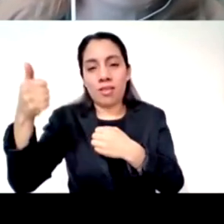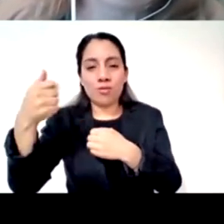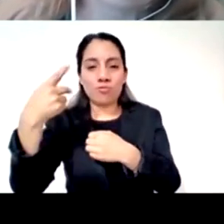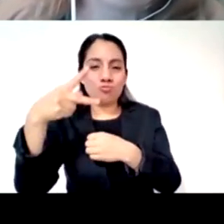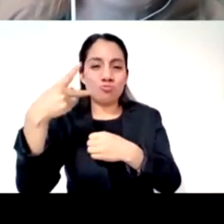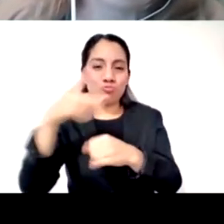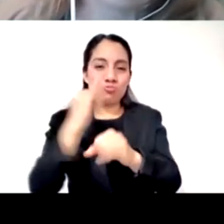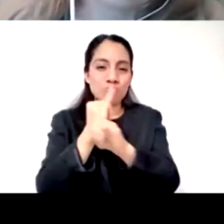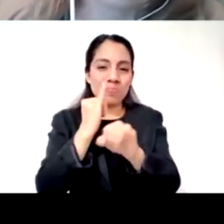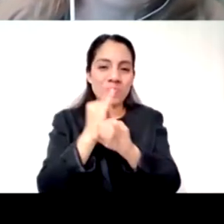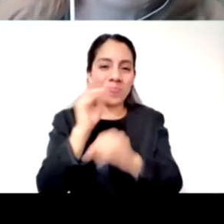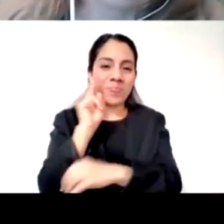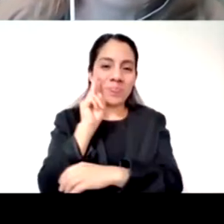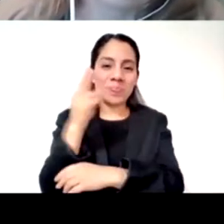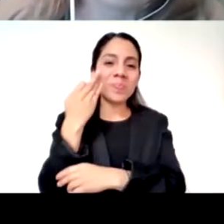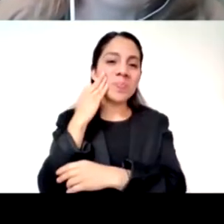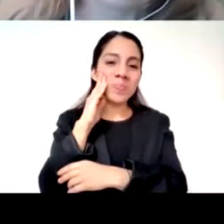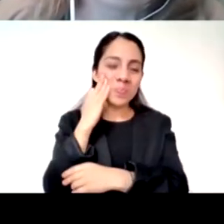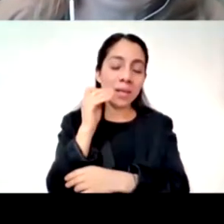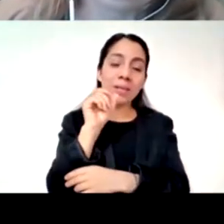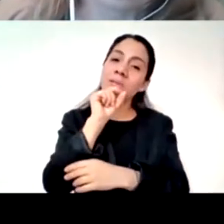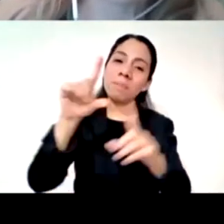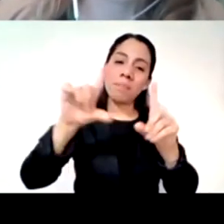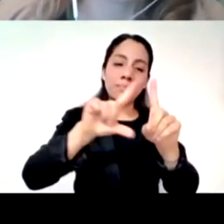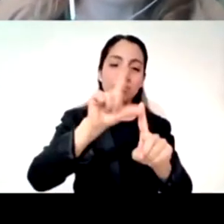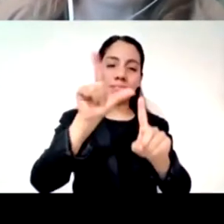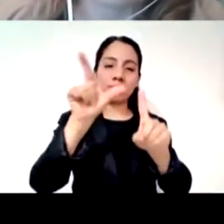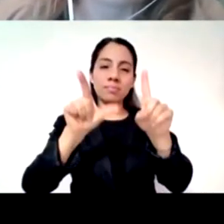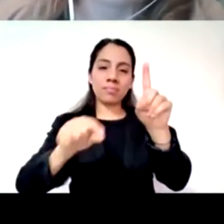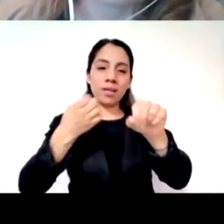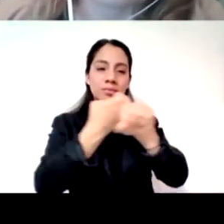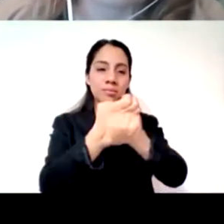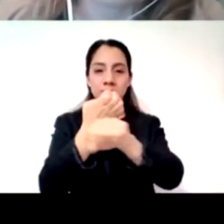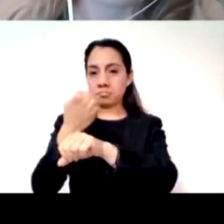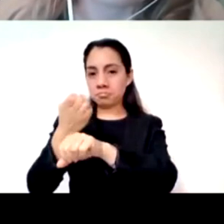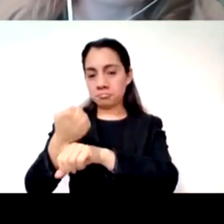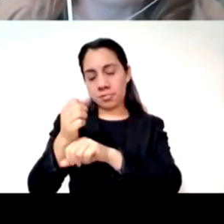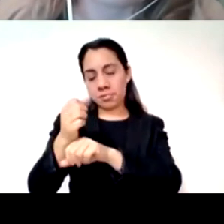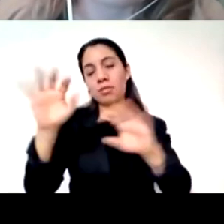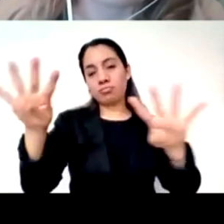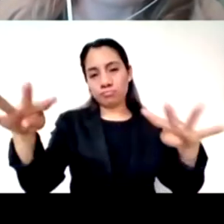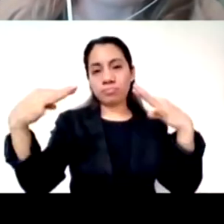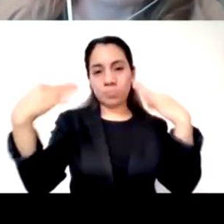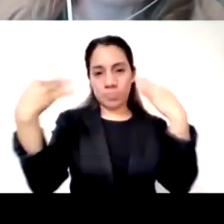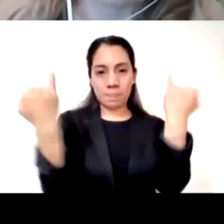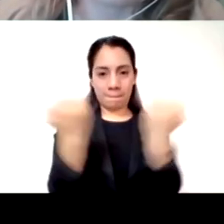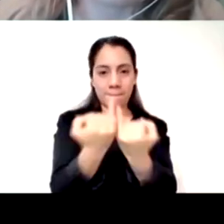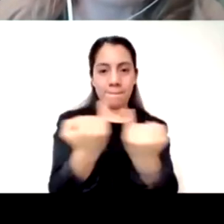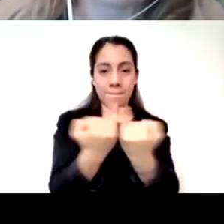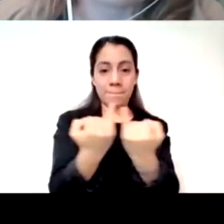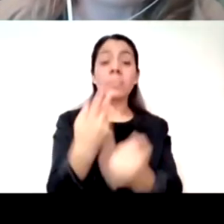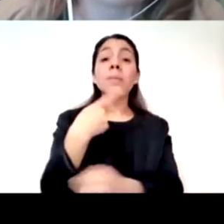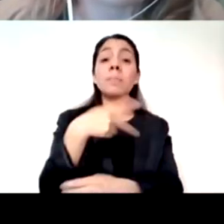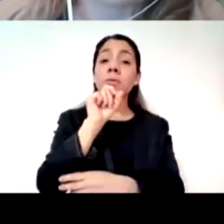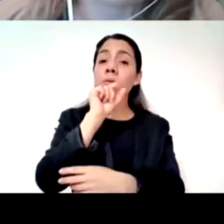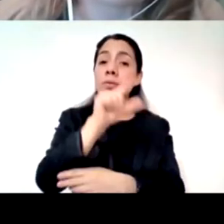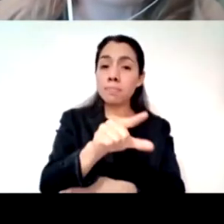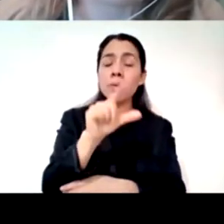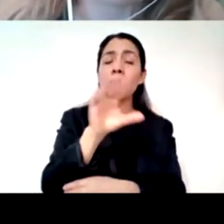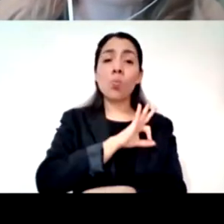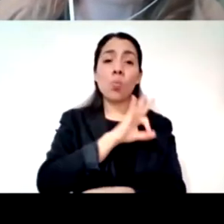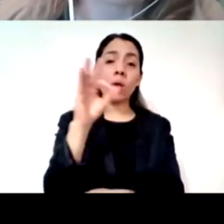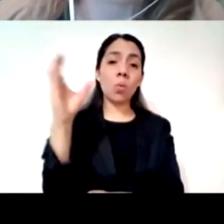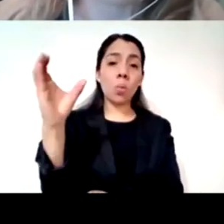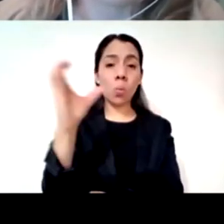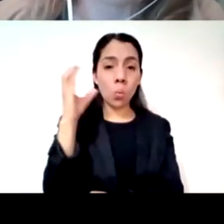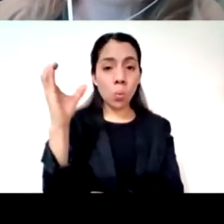en casi todos los estados de la república mexicana pero también afortunadamente desde colombia desde ecuador